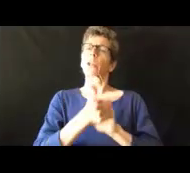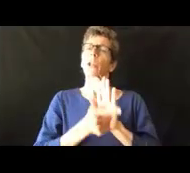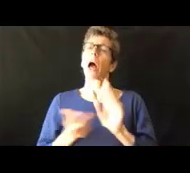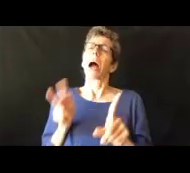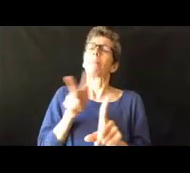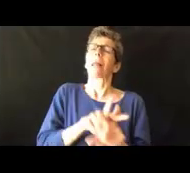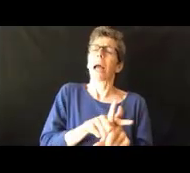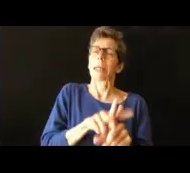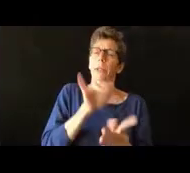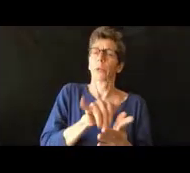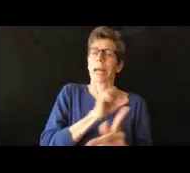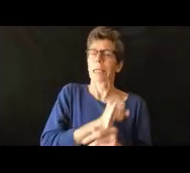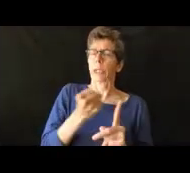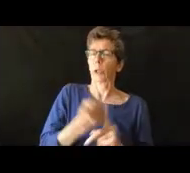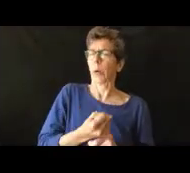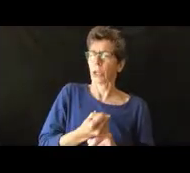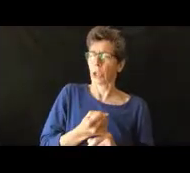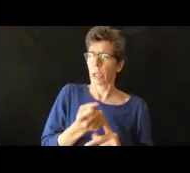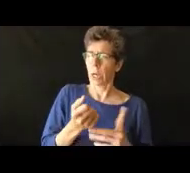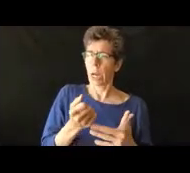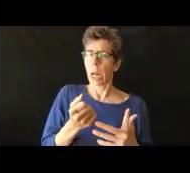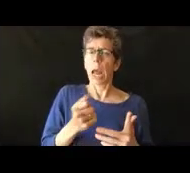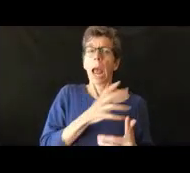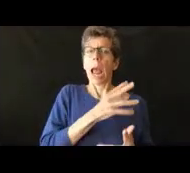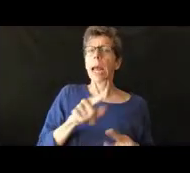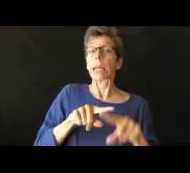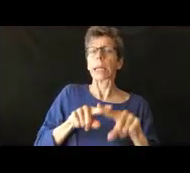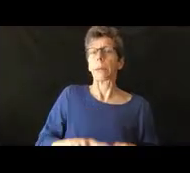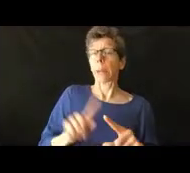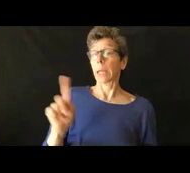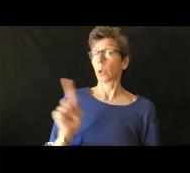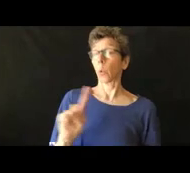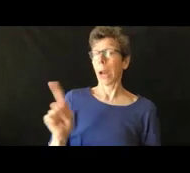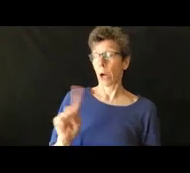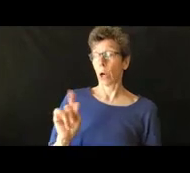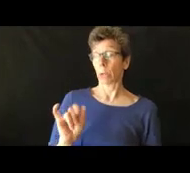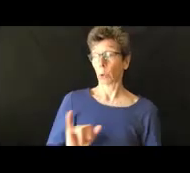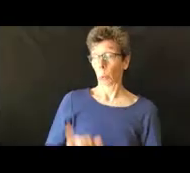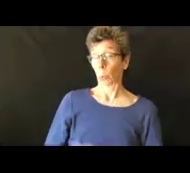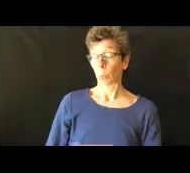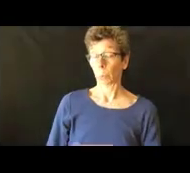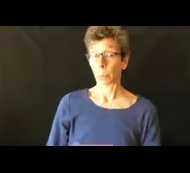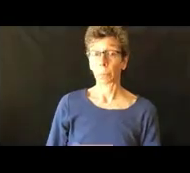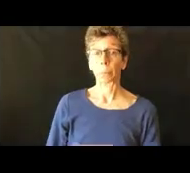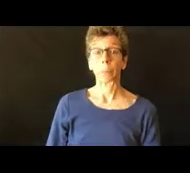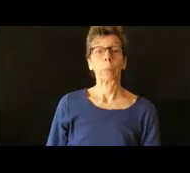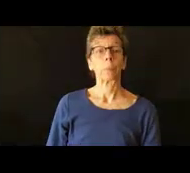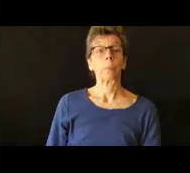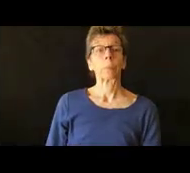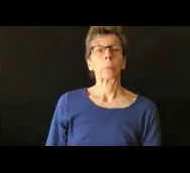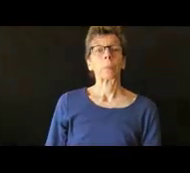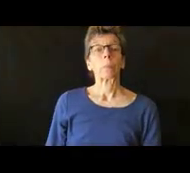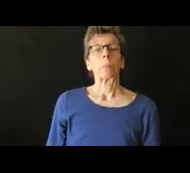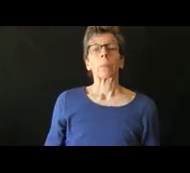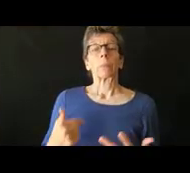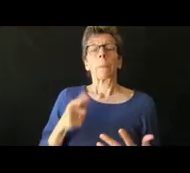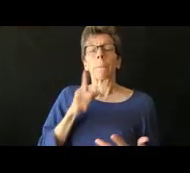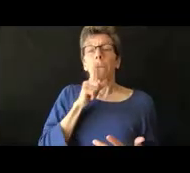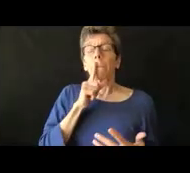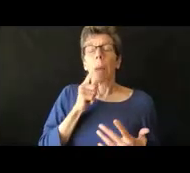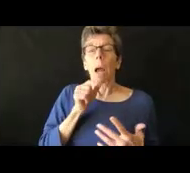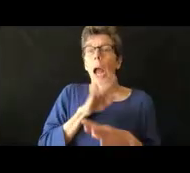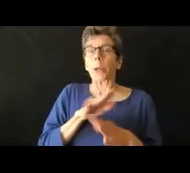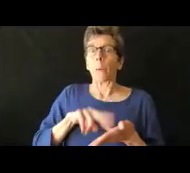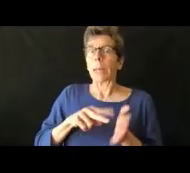también depende de dónde estamos. Entonces, a lo mejor estamos trabajando. Y yo no quiero